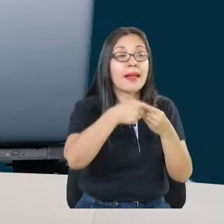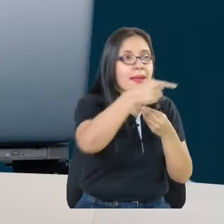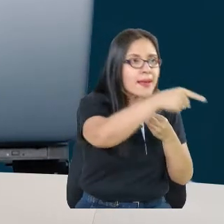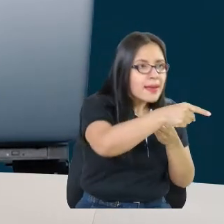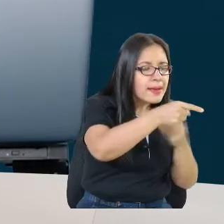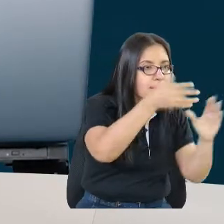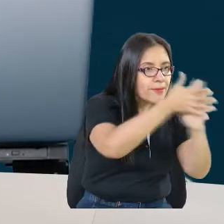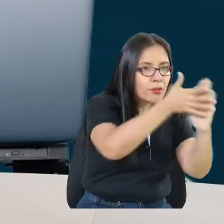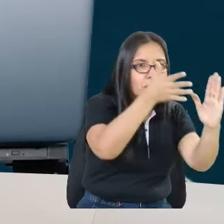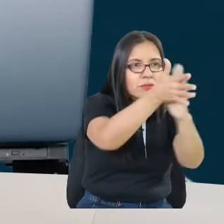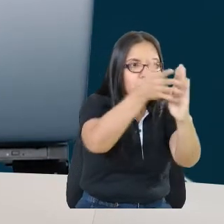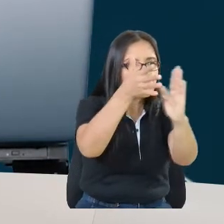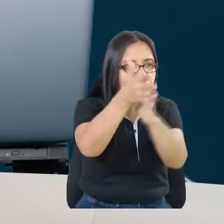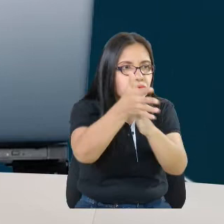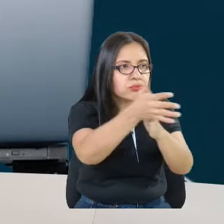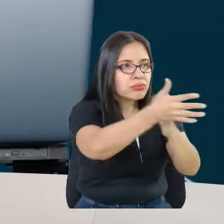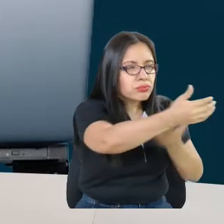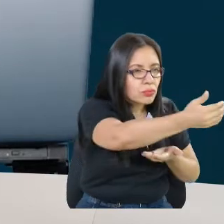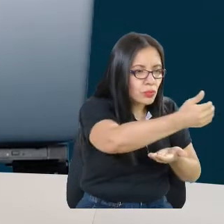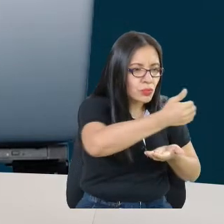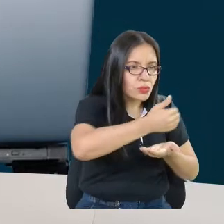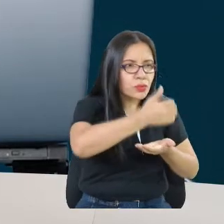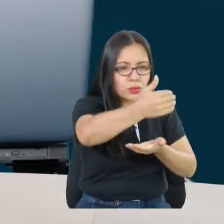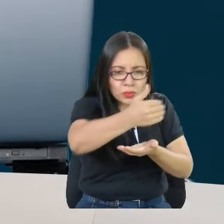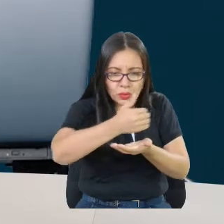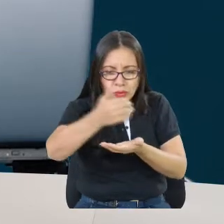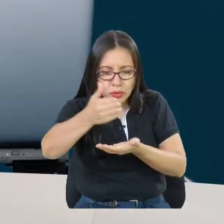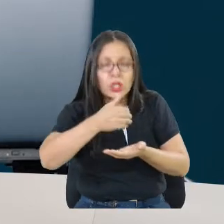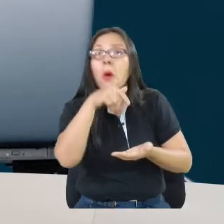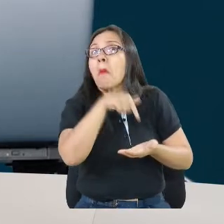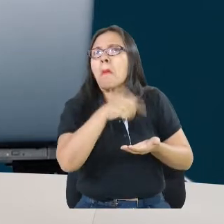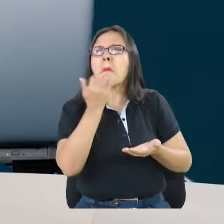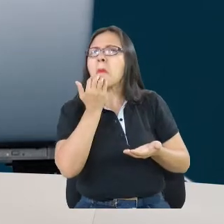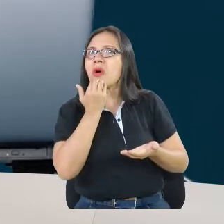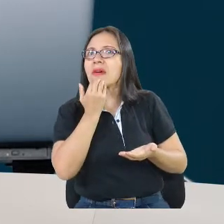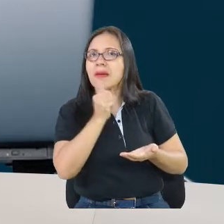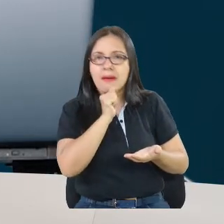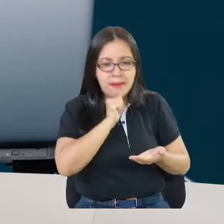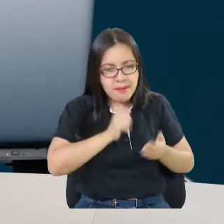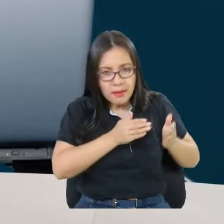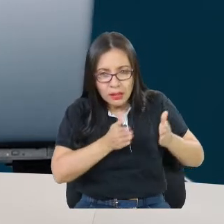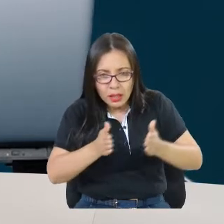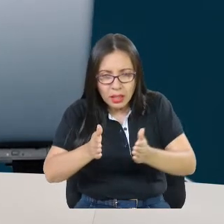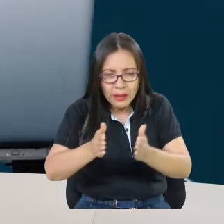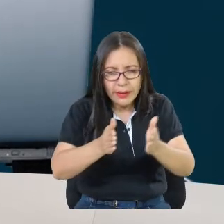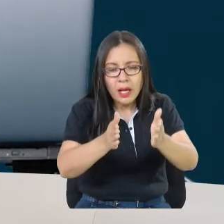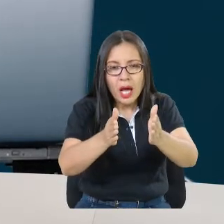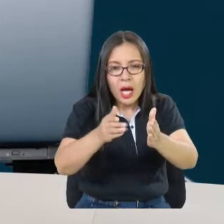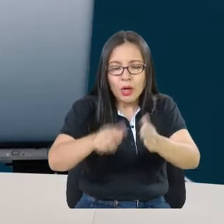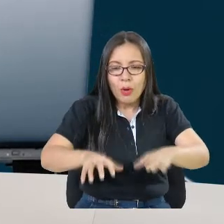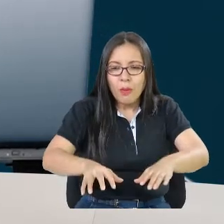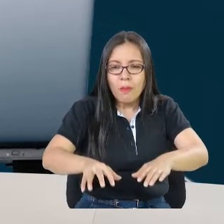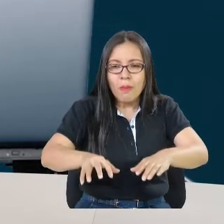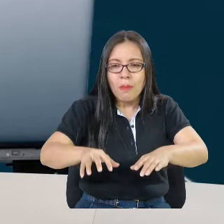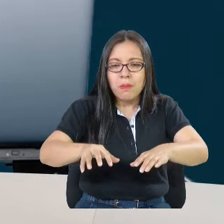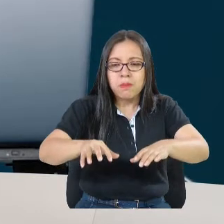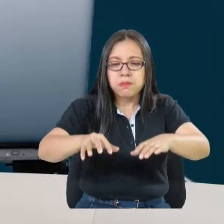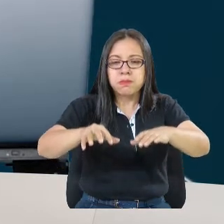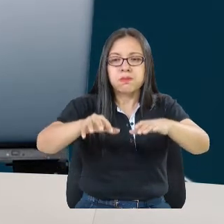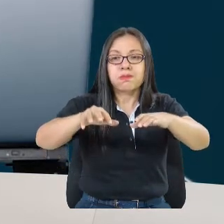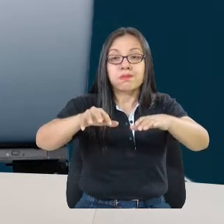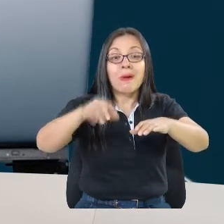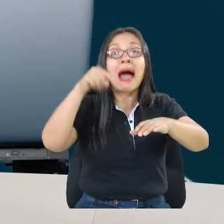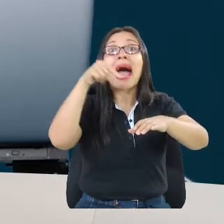emiten los sensores, por ejemplo, saber si el nivel del río llega a determinada altura, eso nos puede significar un